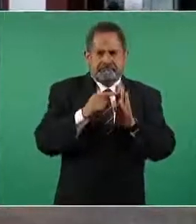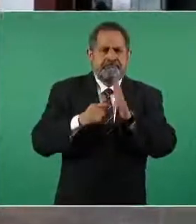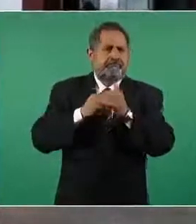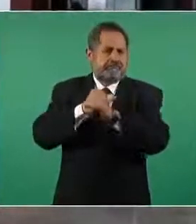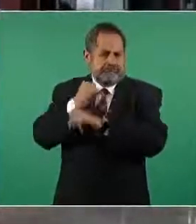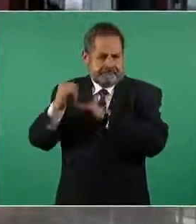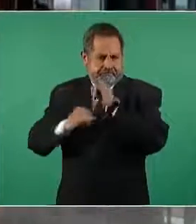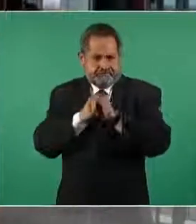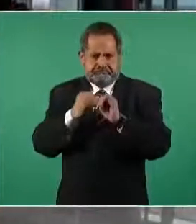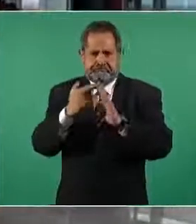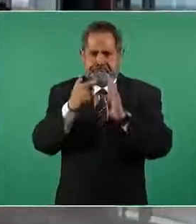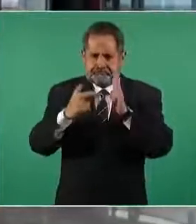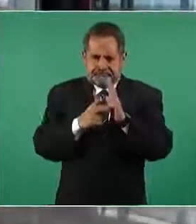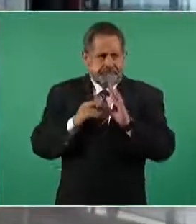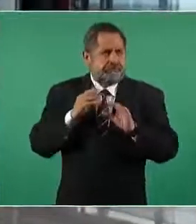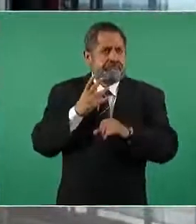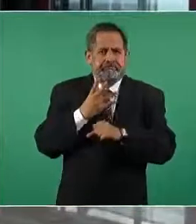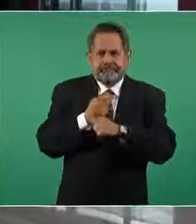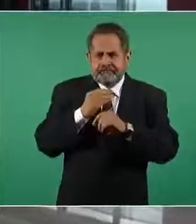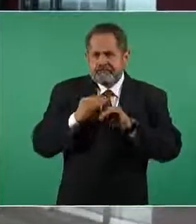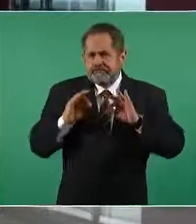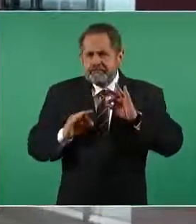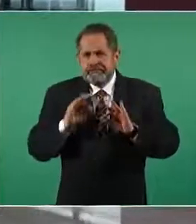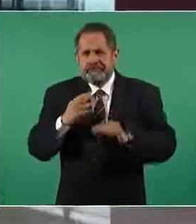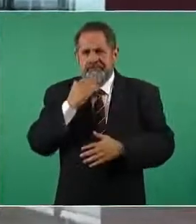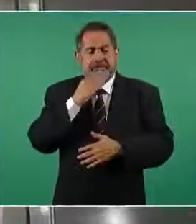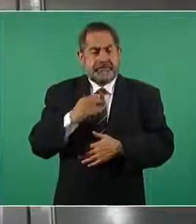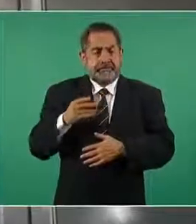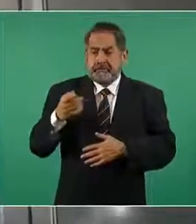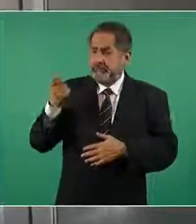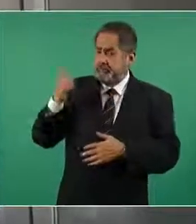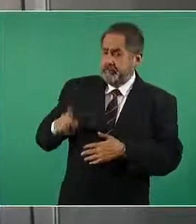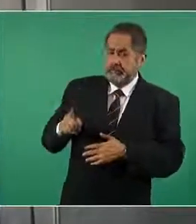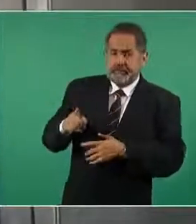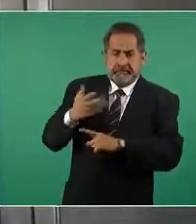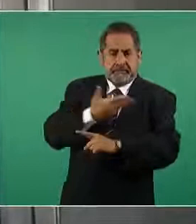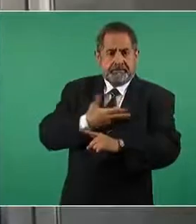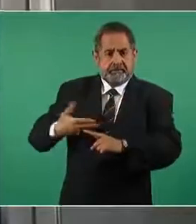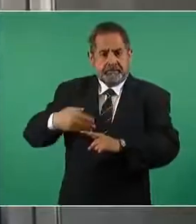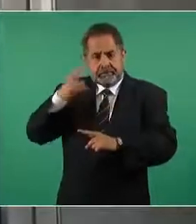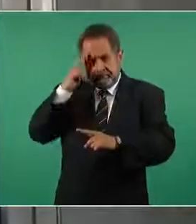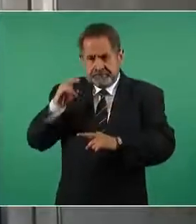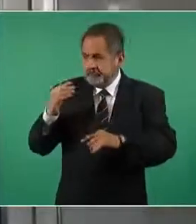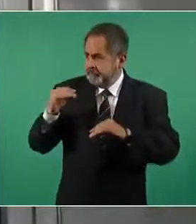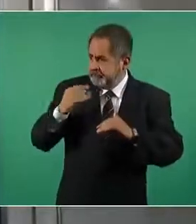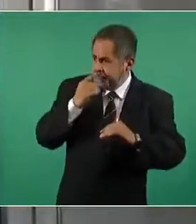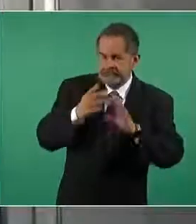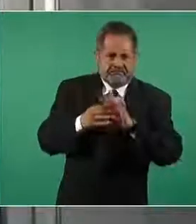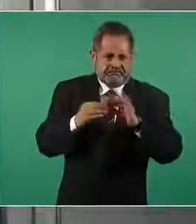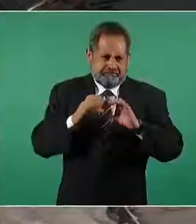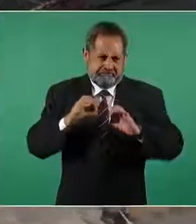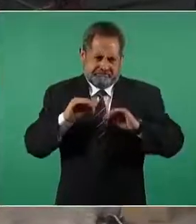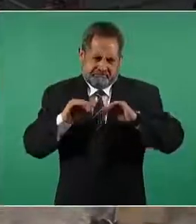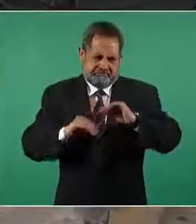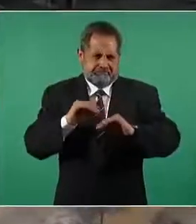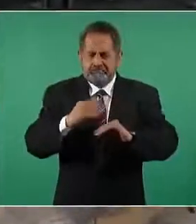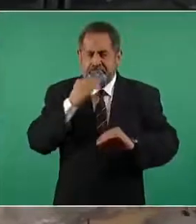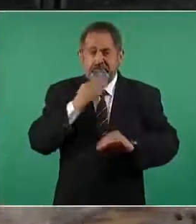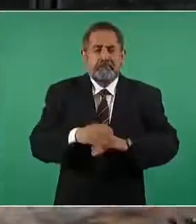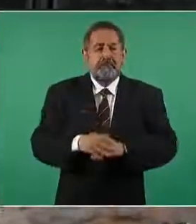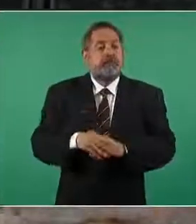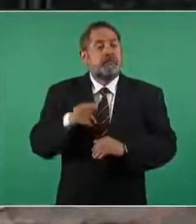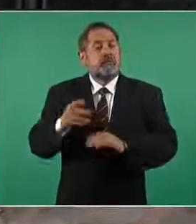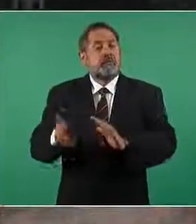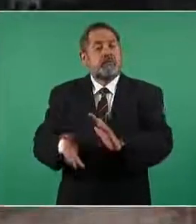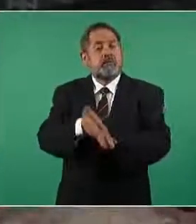respetando y dando cumplimiento a las directivas que nos dio el señor presidente de la república construir un